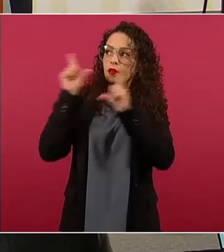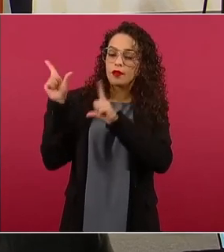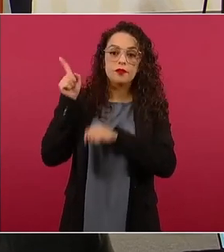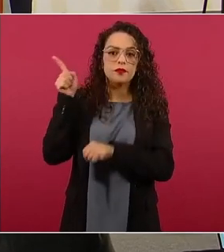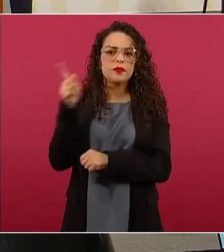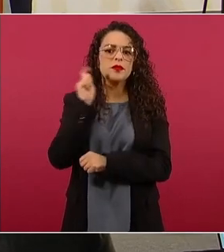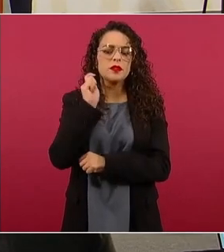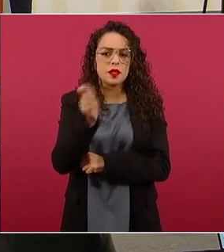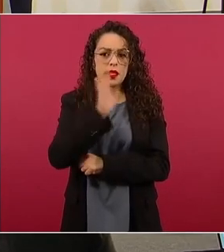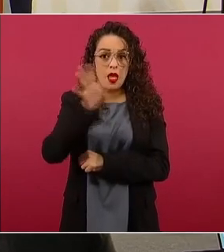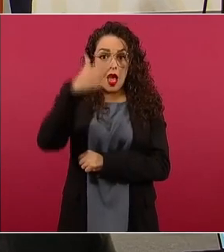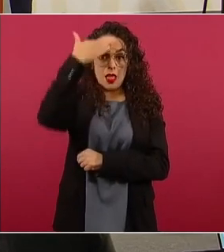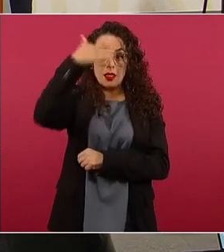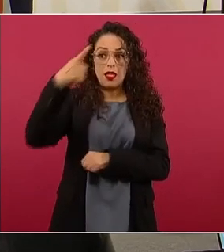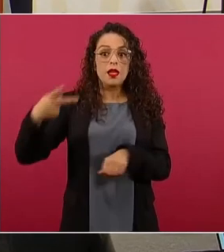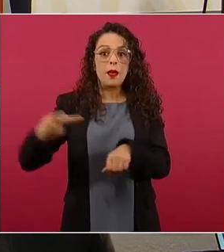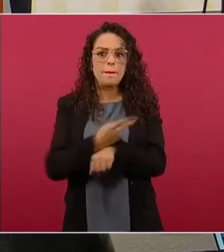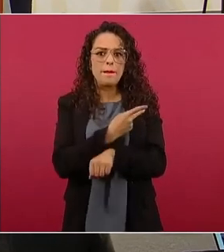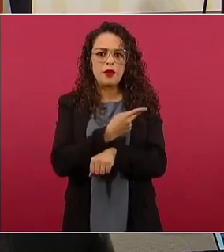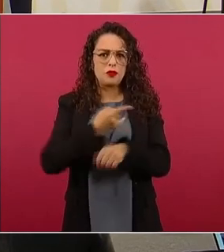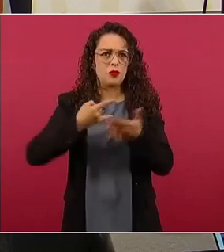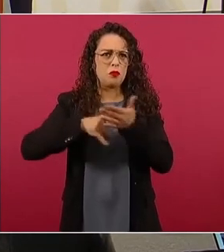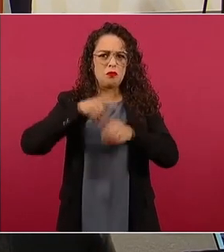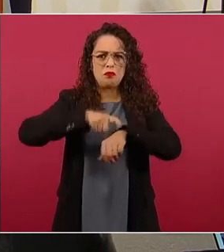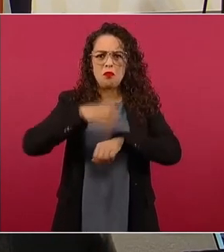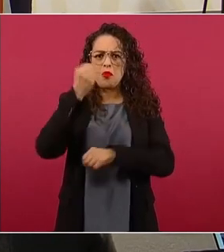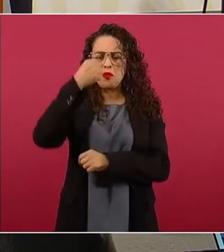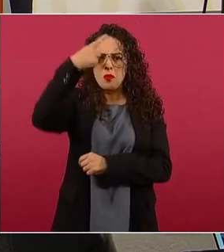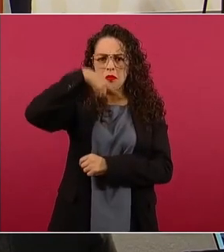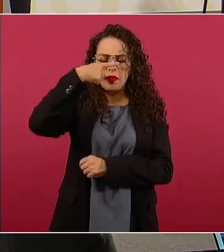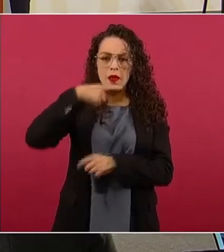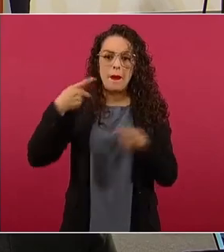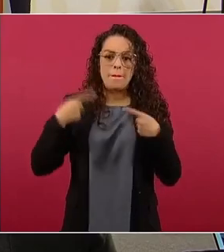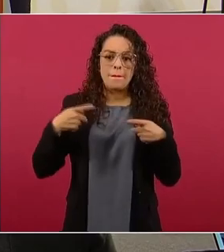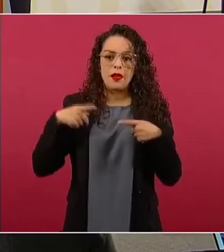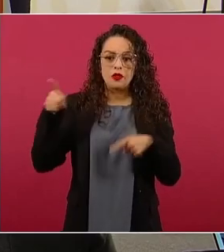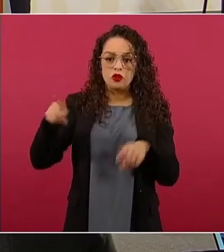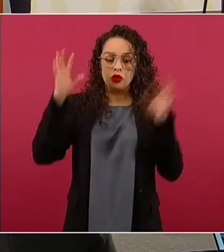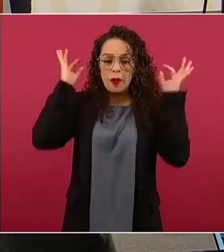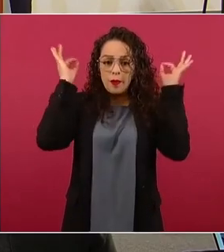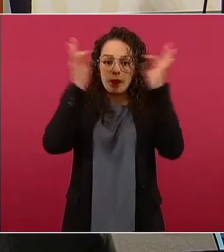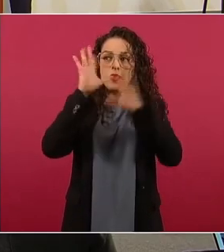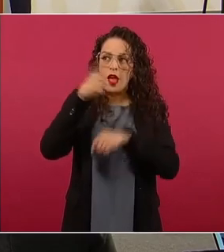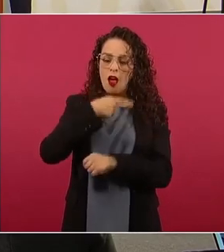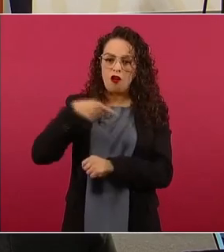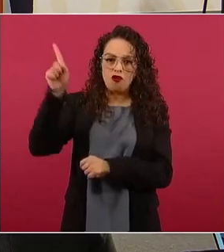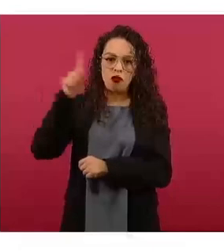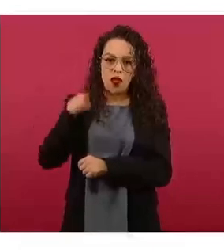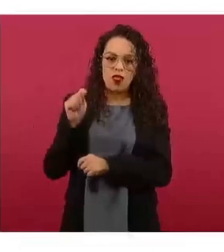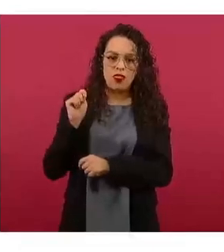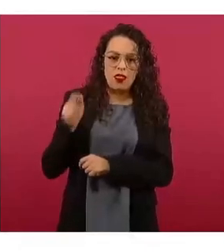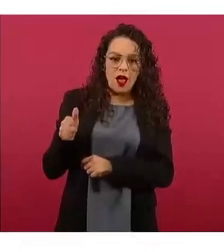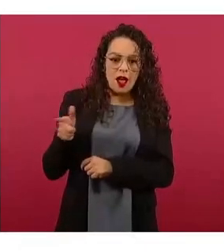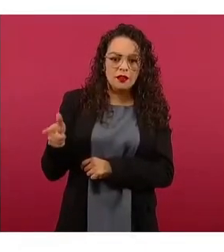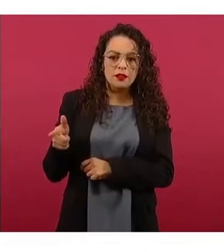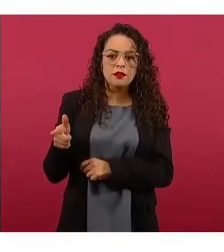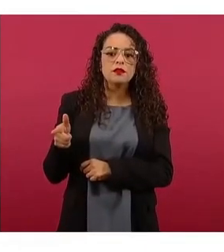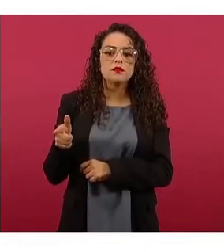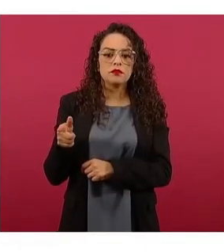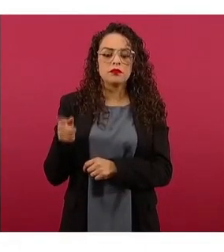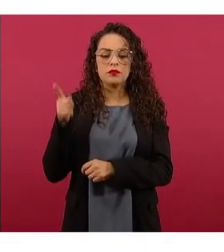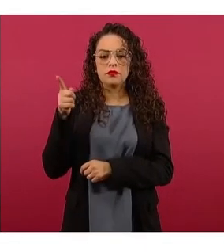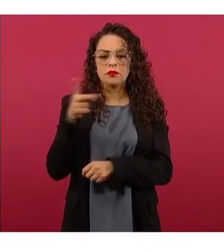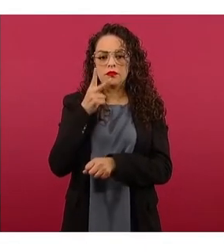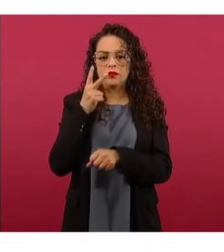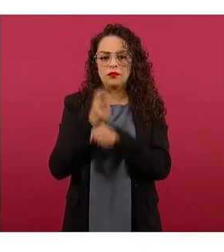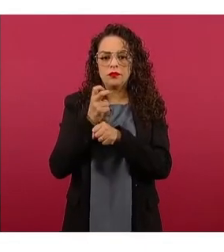nueve de la noche ya estaban los agentes de migración en San Antonio, Texas. El subdelegado Víctor